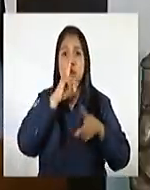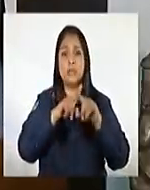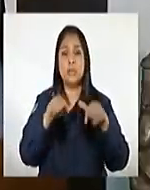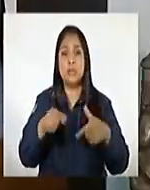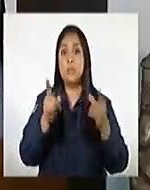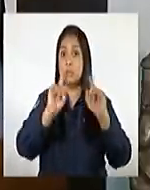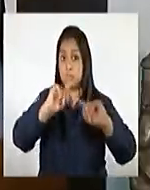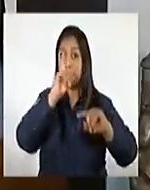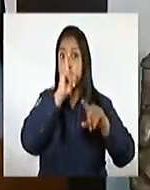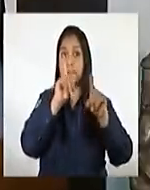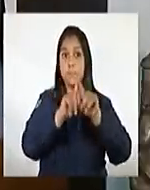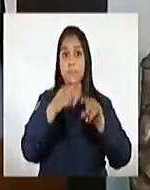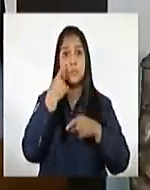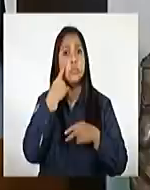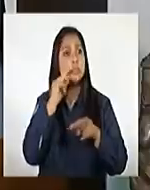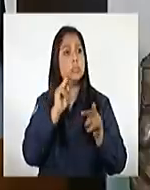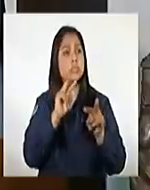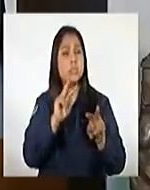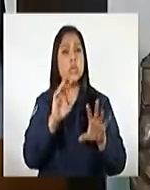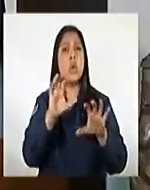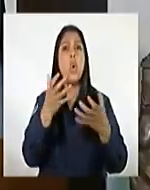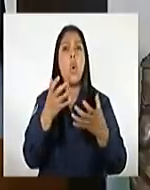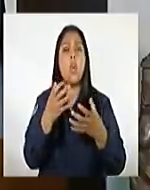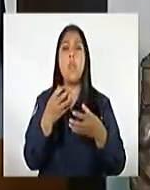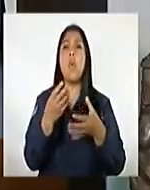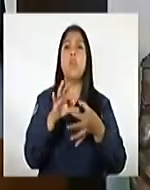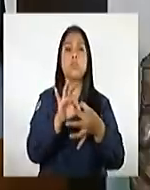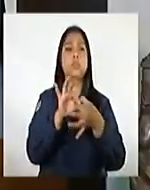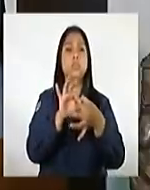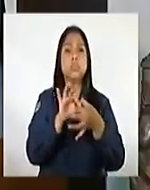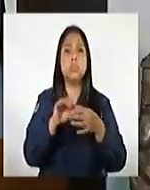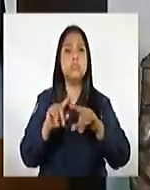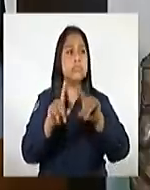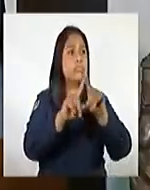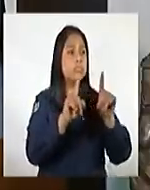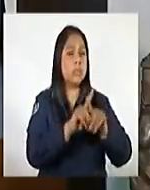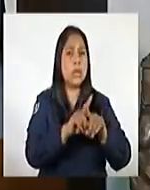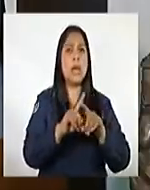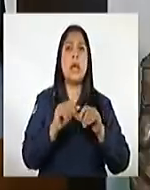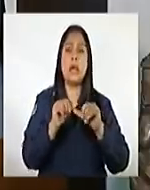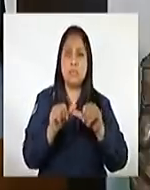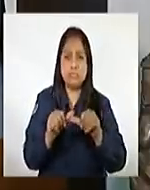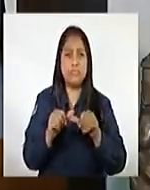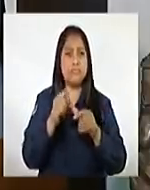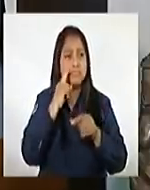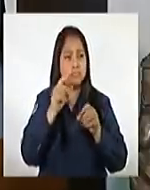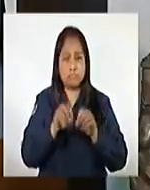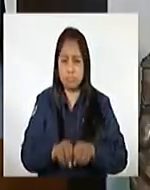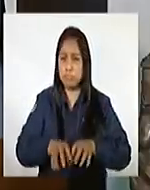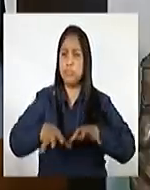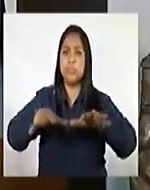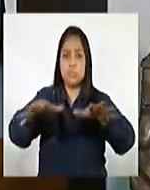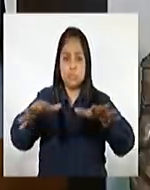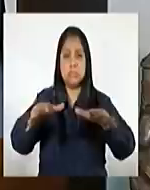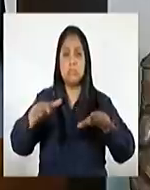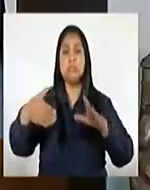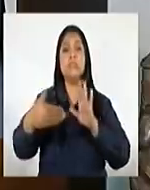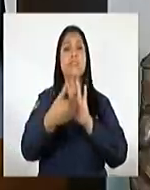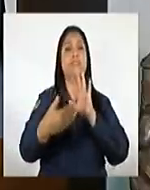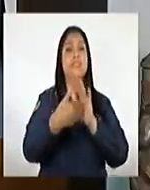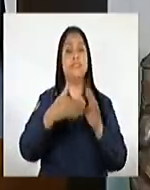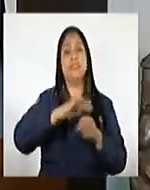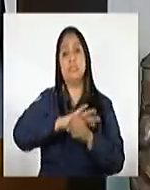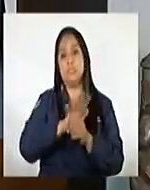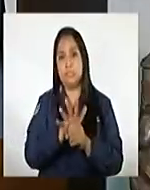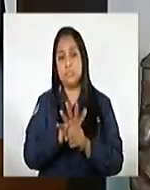también hemos visto cómo la unidad multisectorial ha permitido mitigar el avance más agresivo de los efectos de la pandemia.